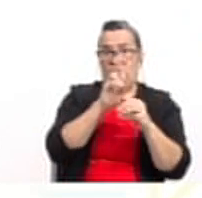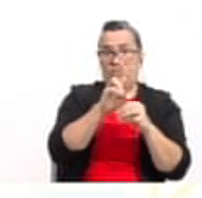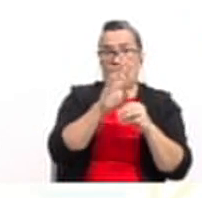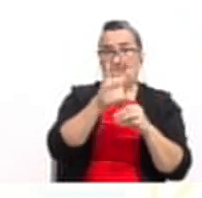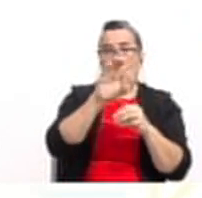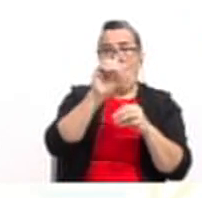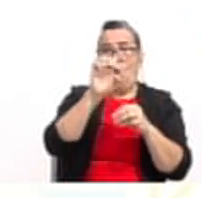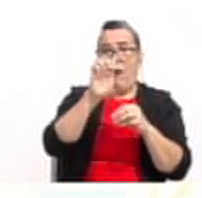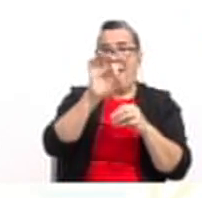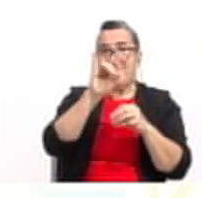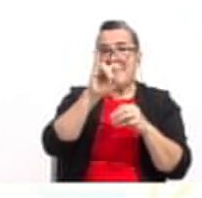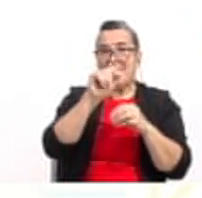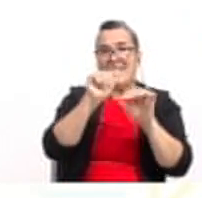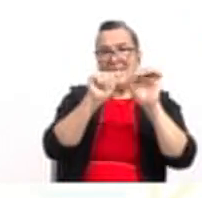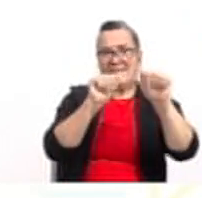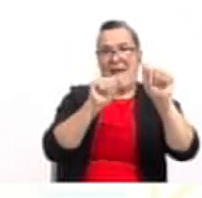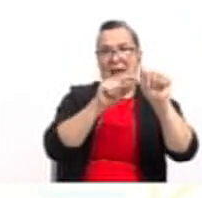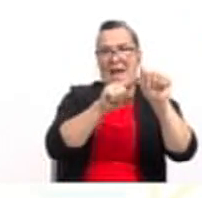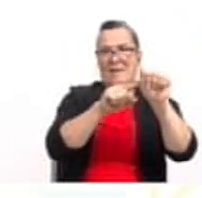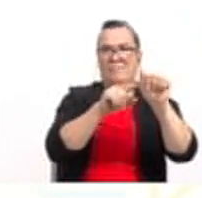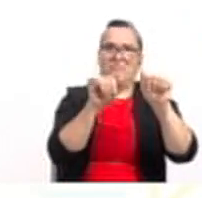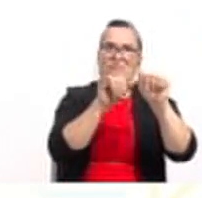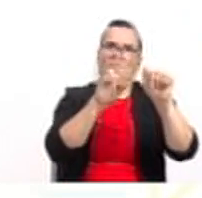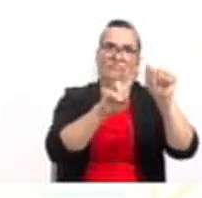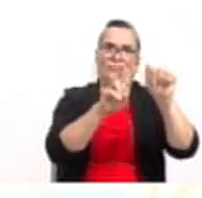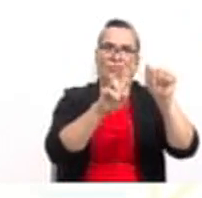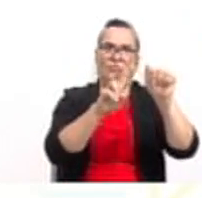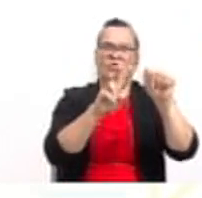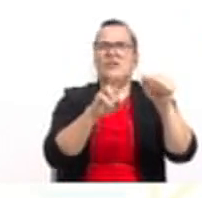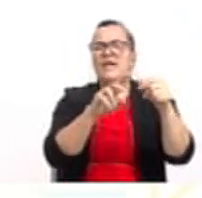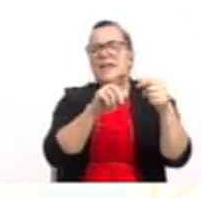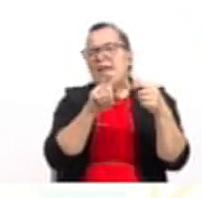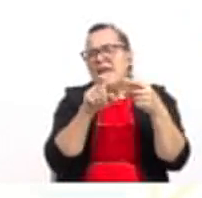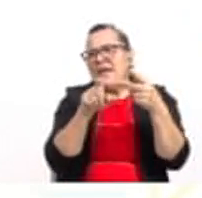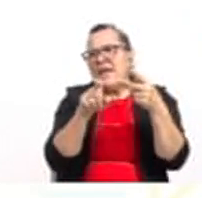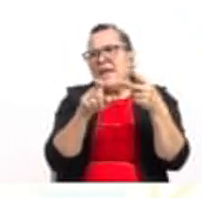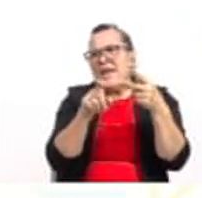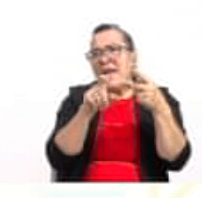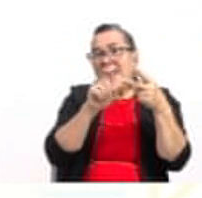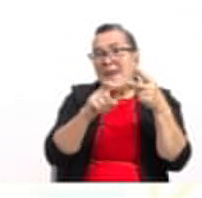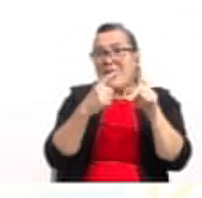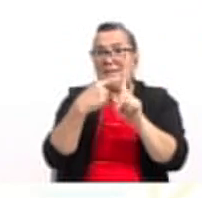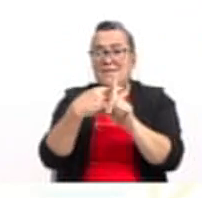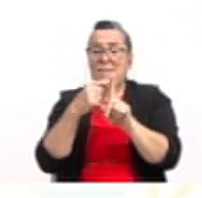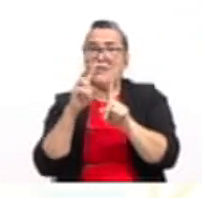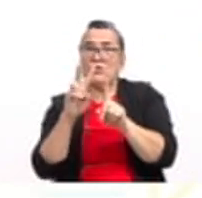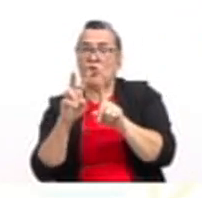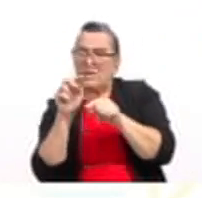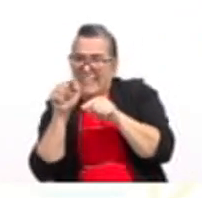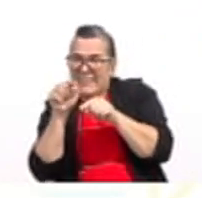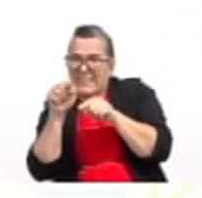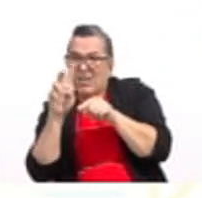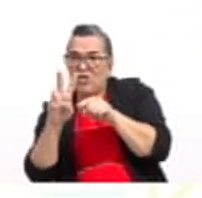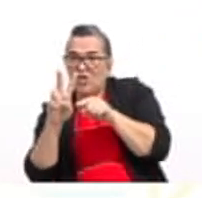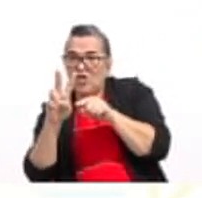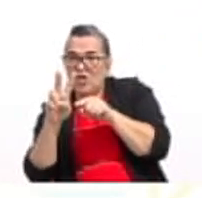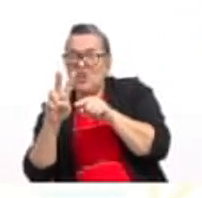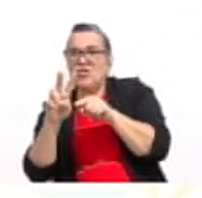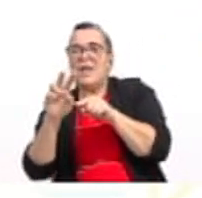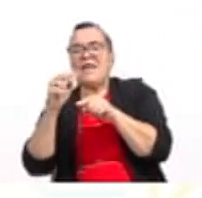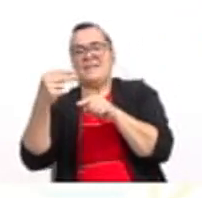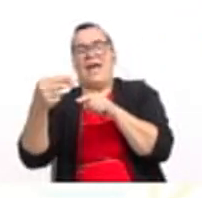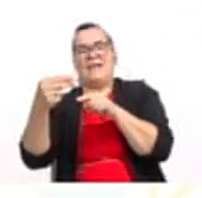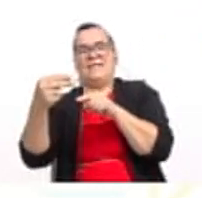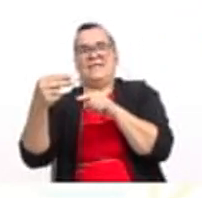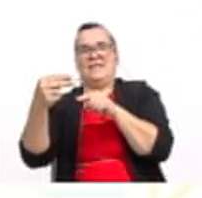valor de a. Y que el término que acompaña a la x, es decir, x más 2, ese 2 que aparece ahí es el valor de h.